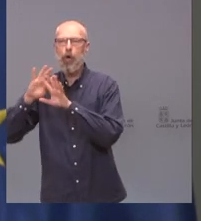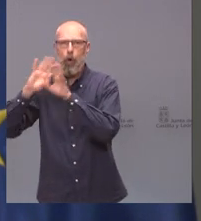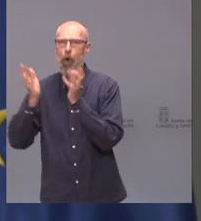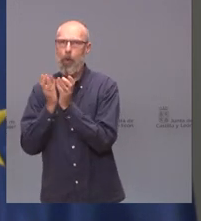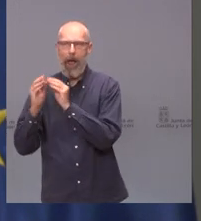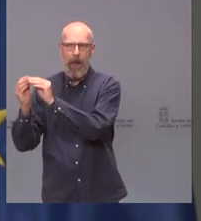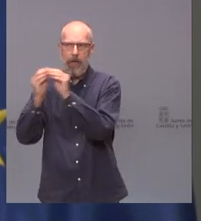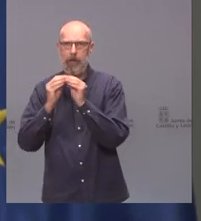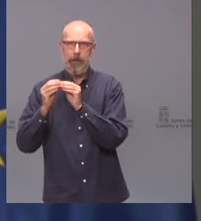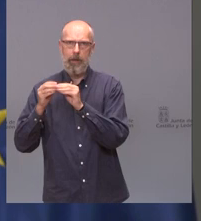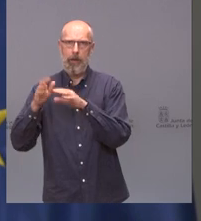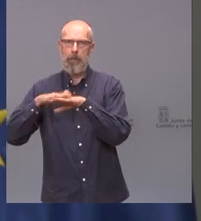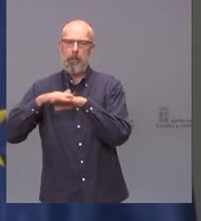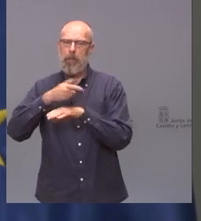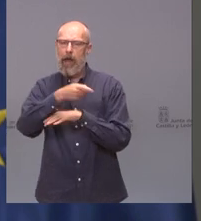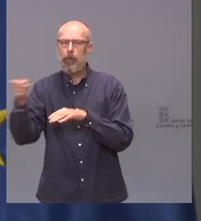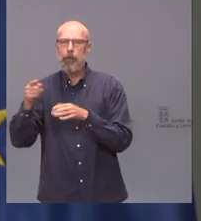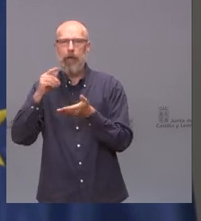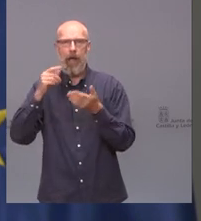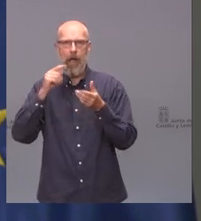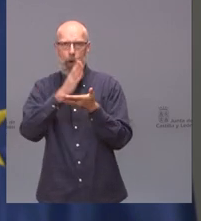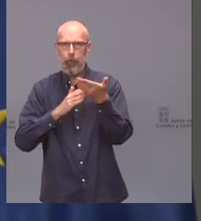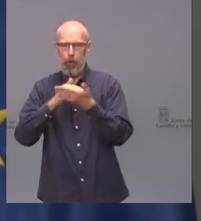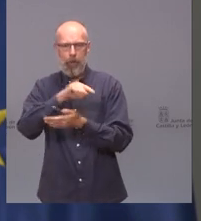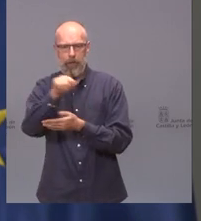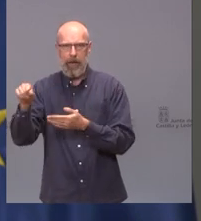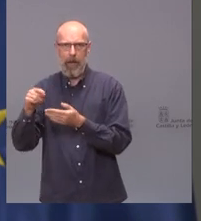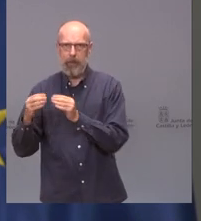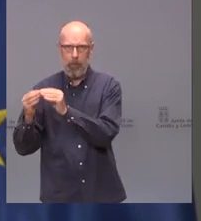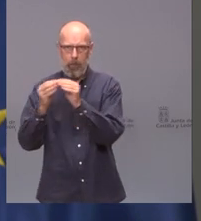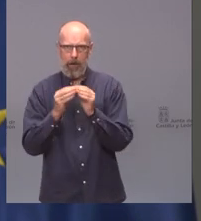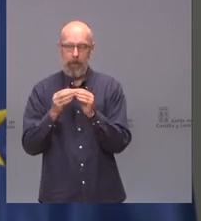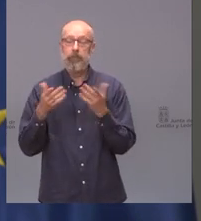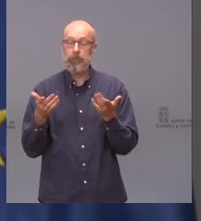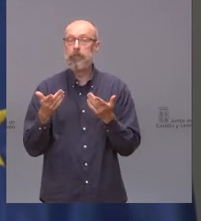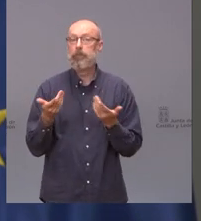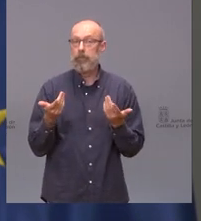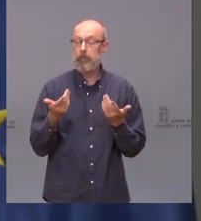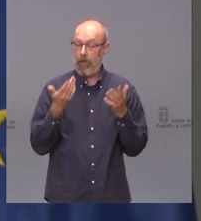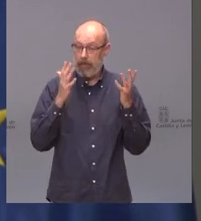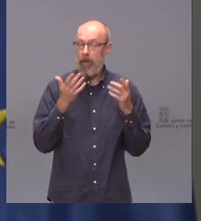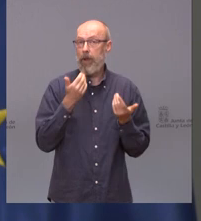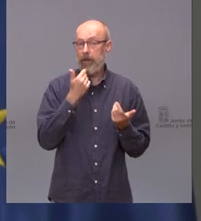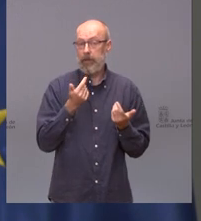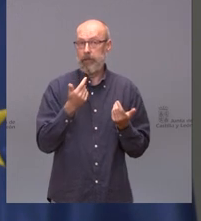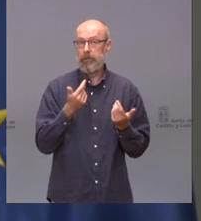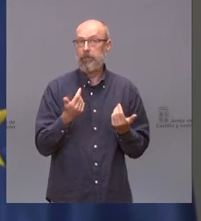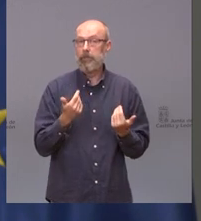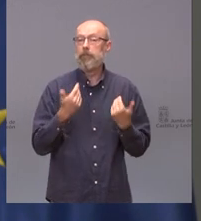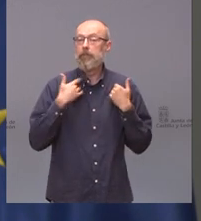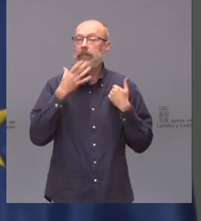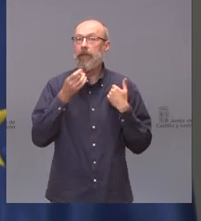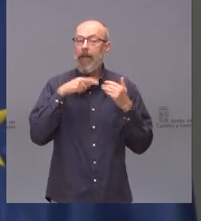todas las autonomías. Quizás también hay que celebrar que haya sido la comunidad de Castilla y León quien ha llevado esto adelante.